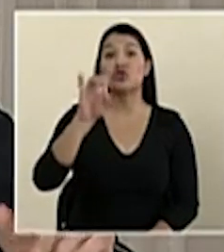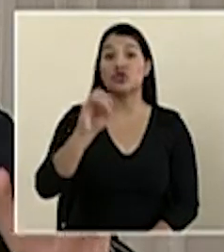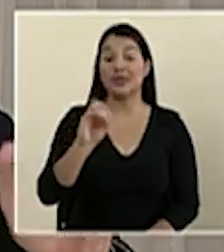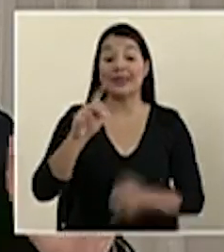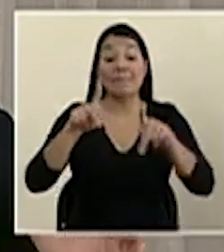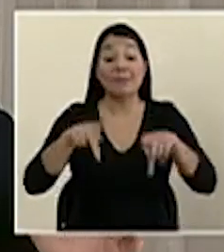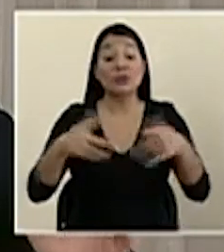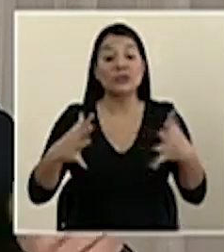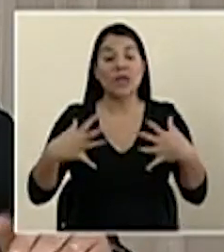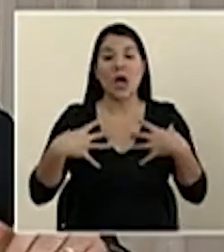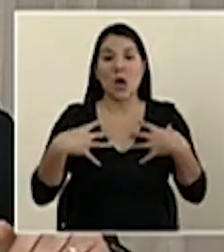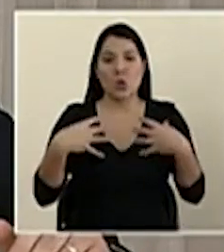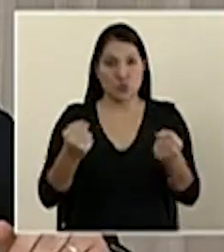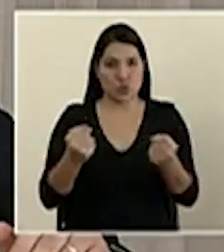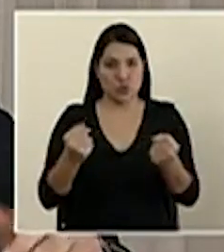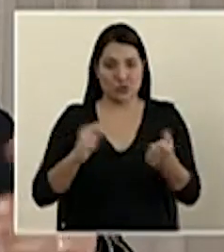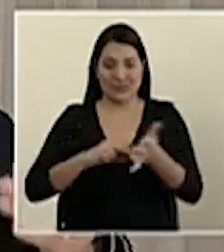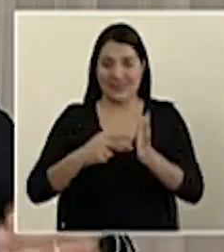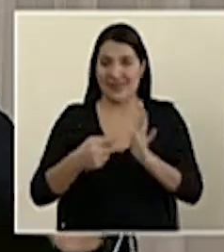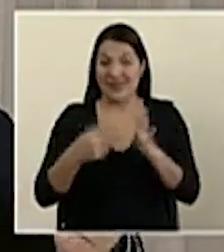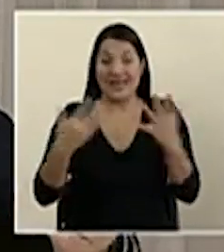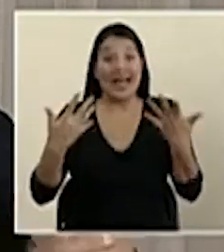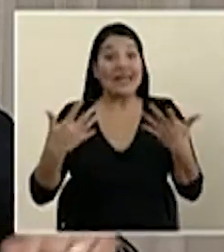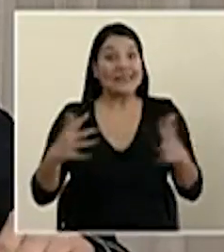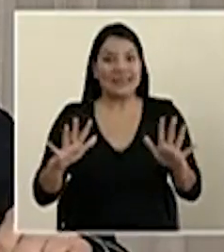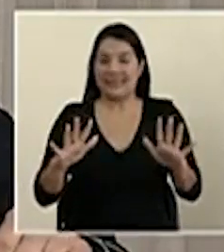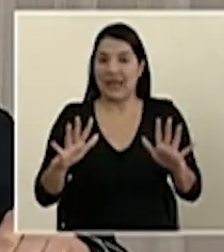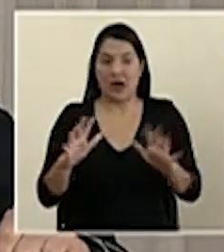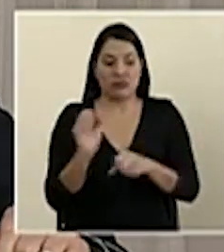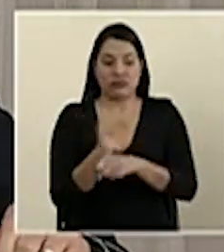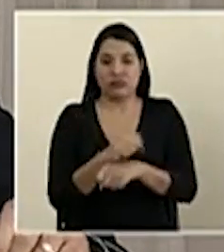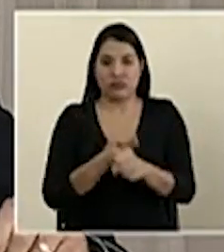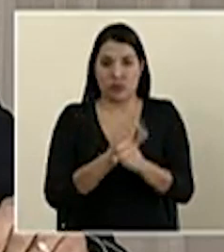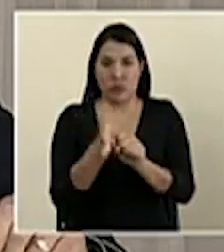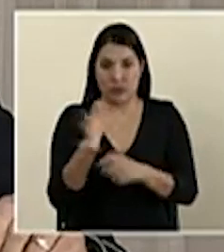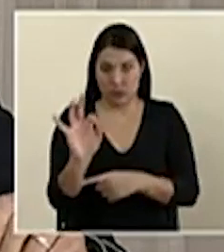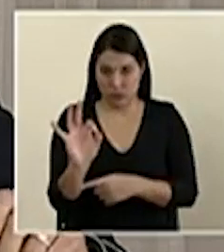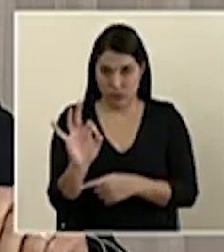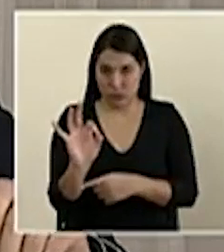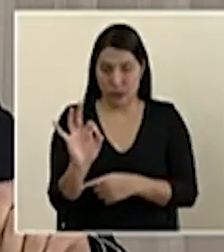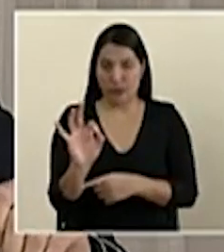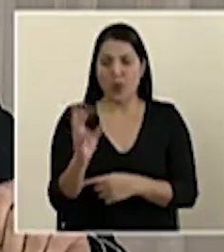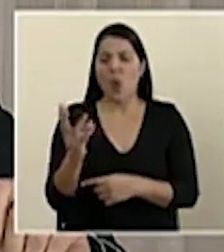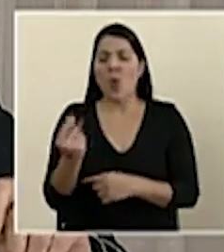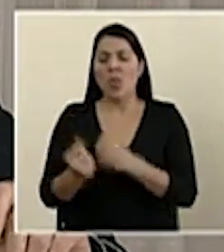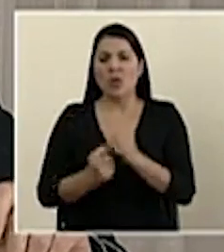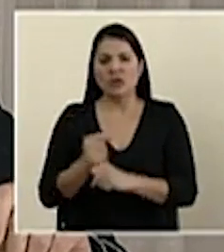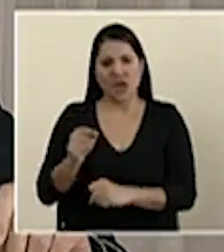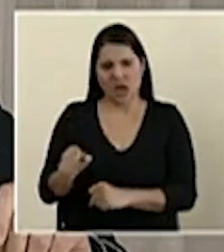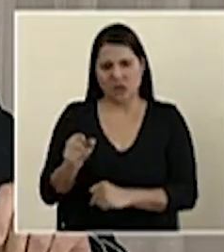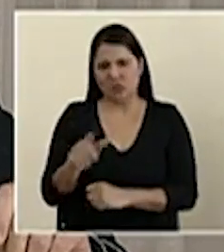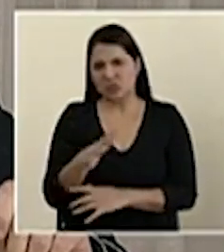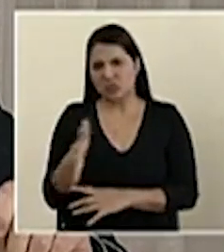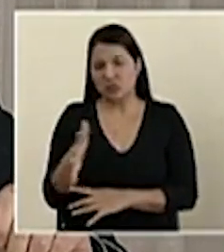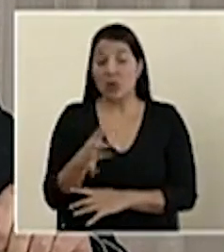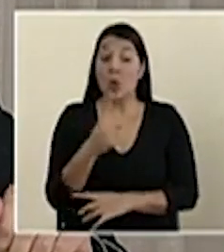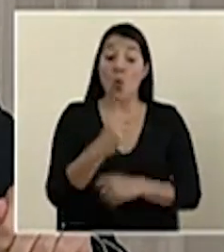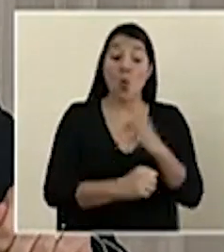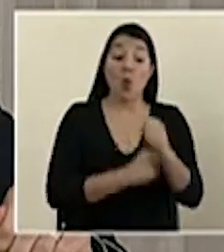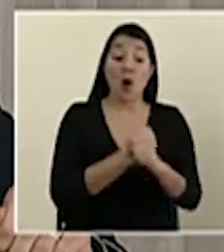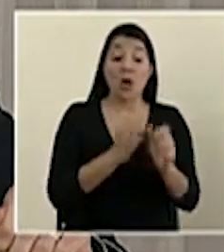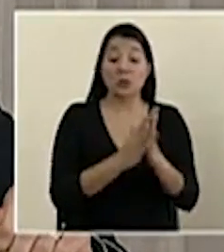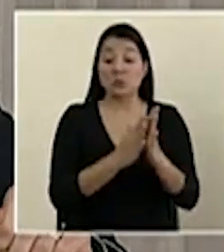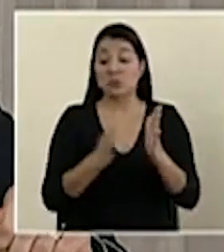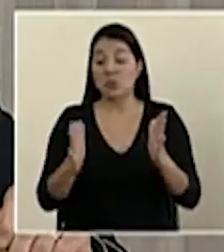que ya superaron la fase de estar infectantes, con un rango de edad que va desde el año hasta